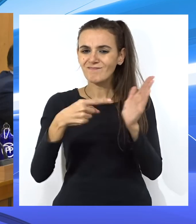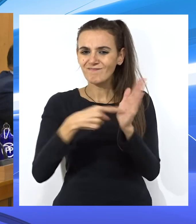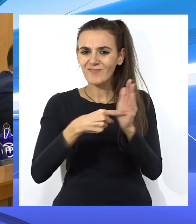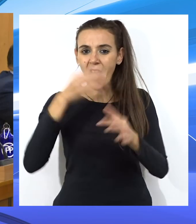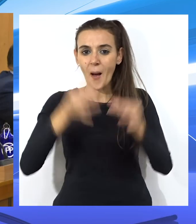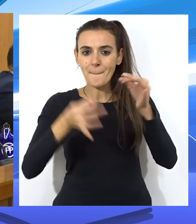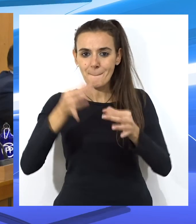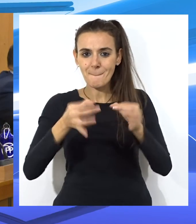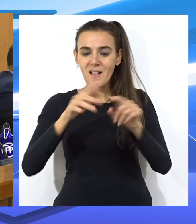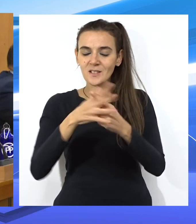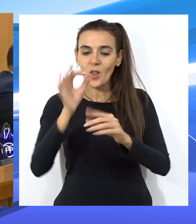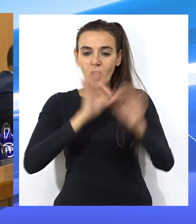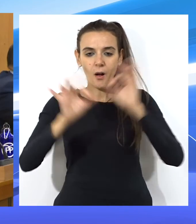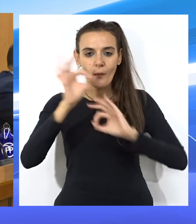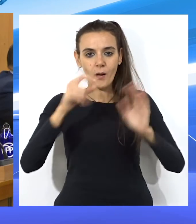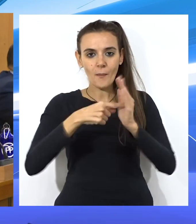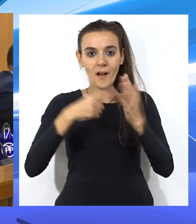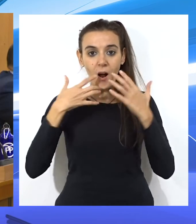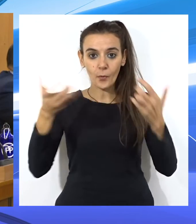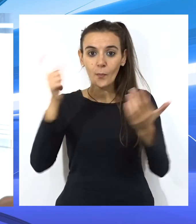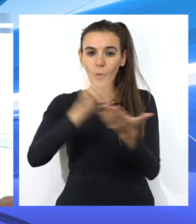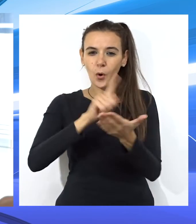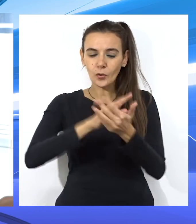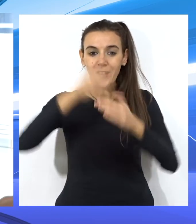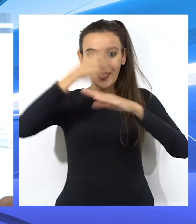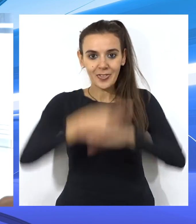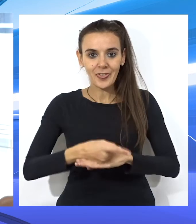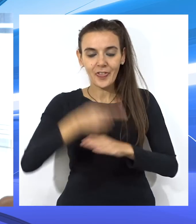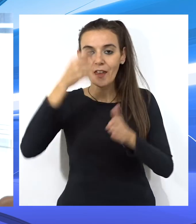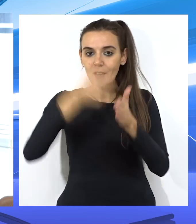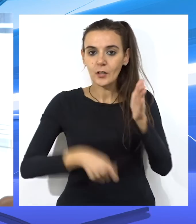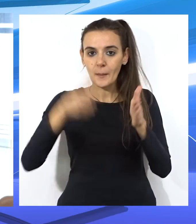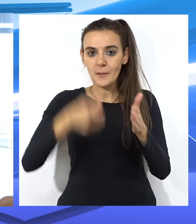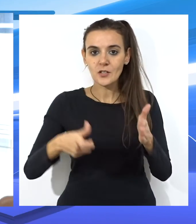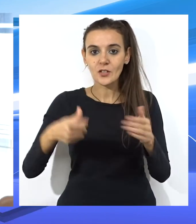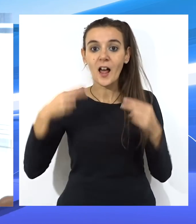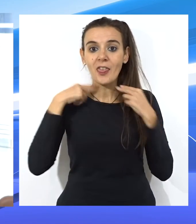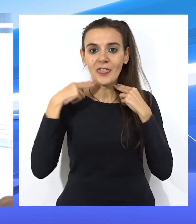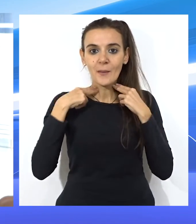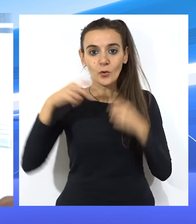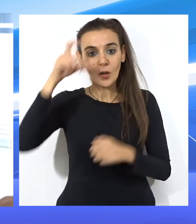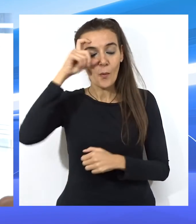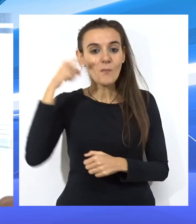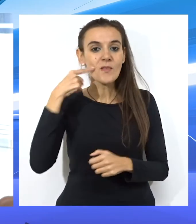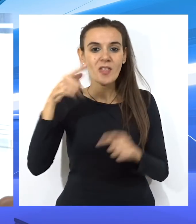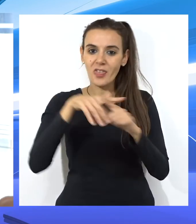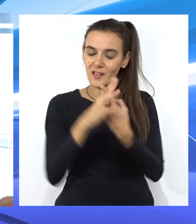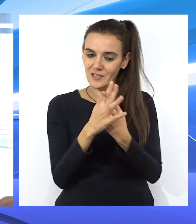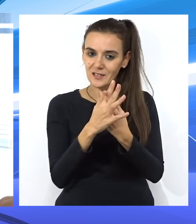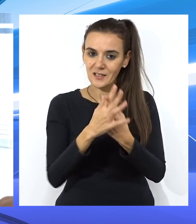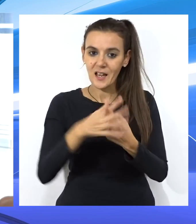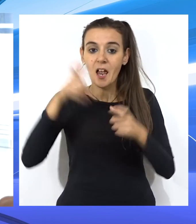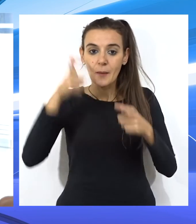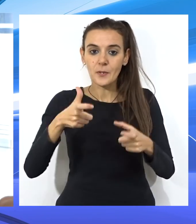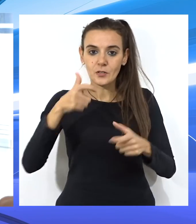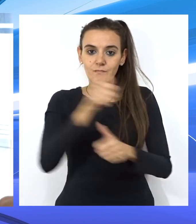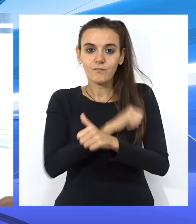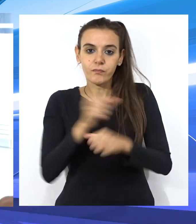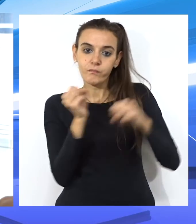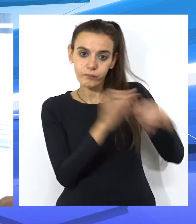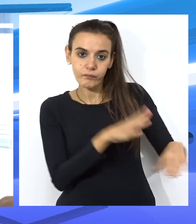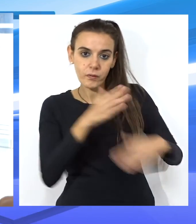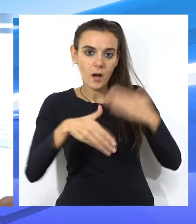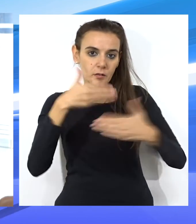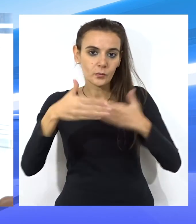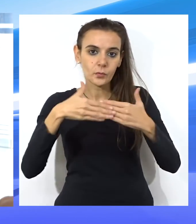que por parte de ésta se repruebe de manera contundente y clara al diputado Mohamed Ali mientras detente el cargo y se reafirme el compromiso